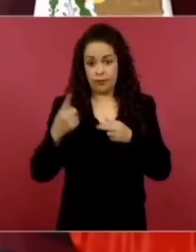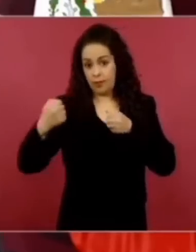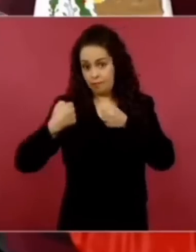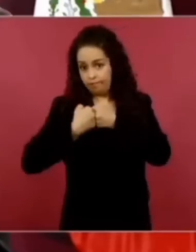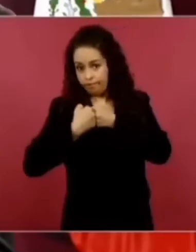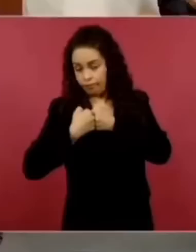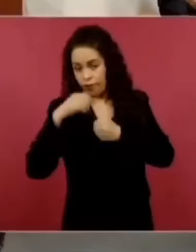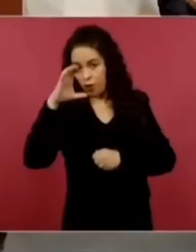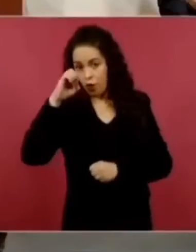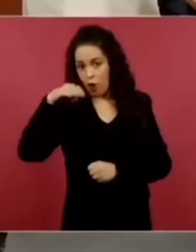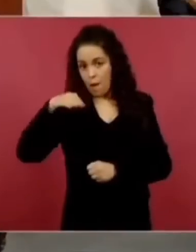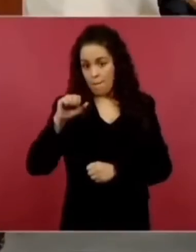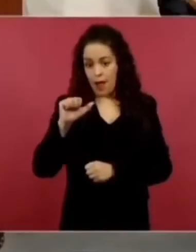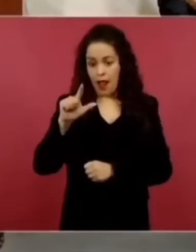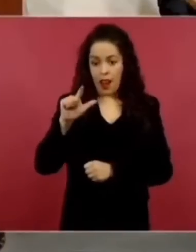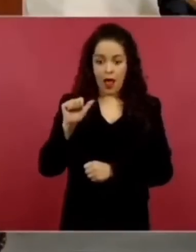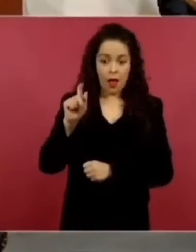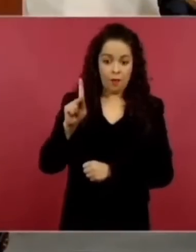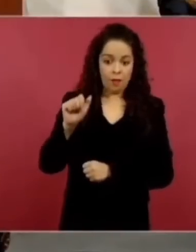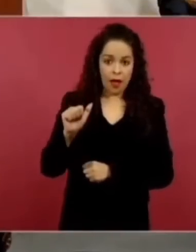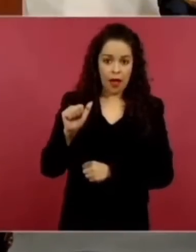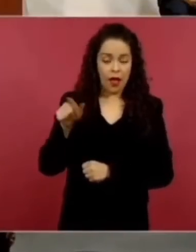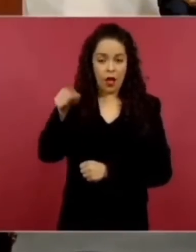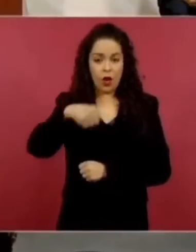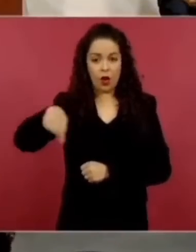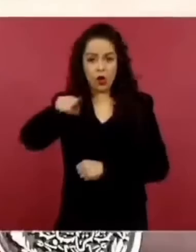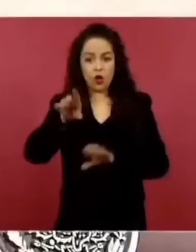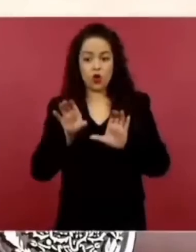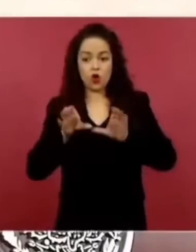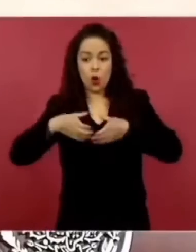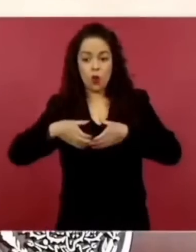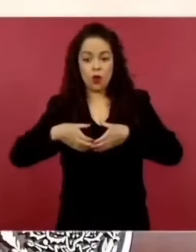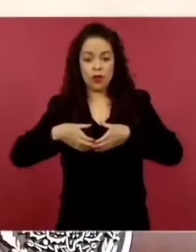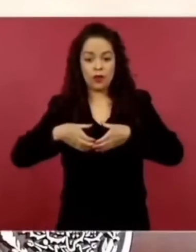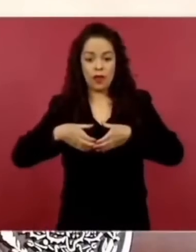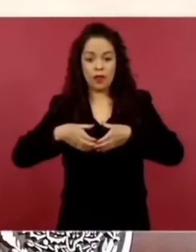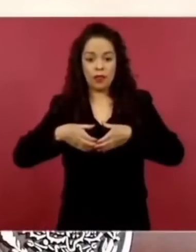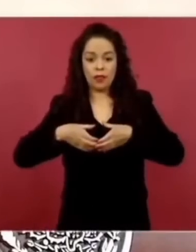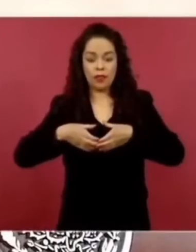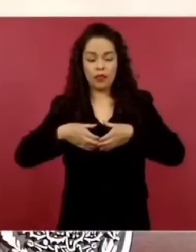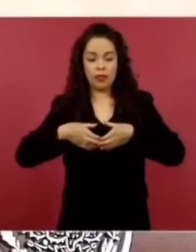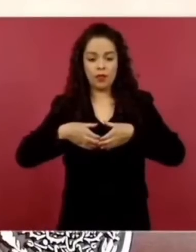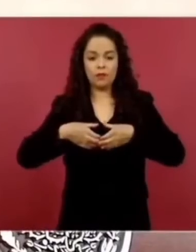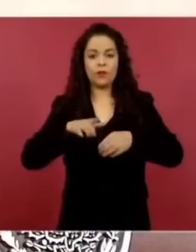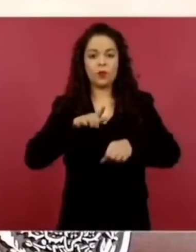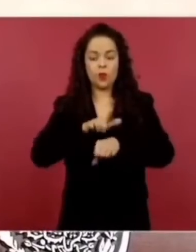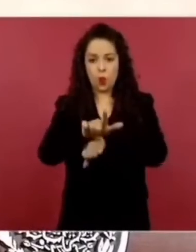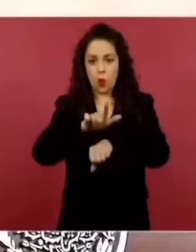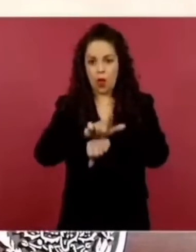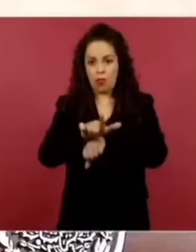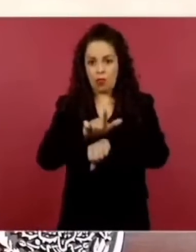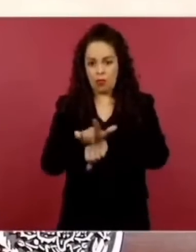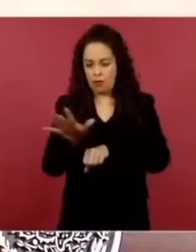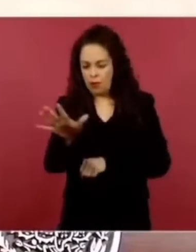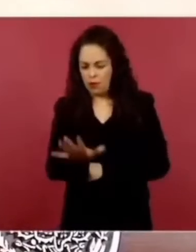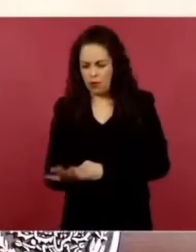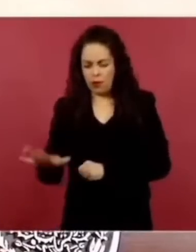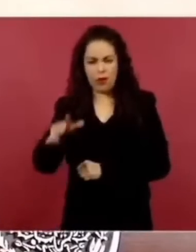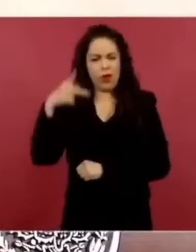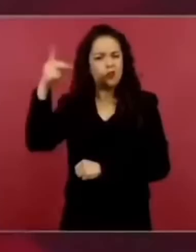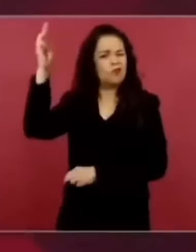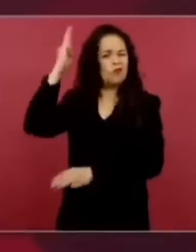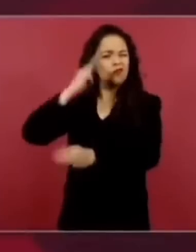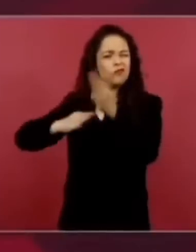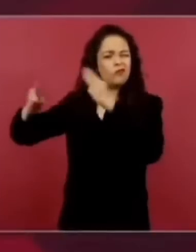Malapa y en todas esas comunidades limítrofe con Guatemala, la sierra de